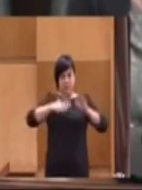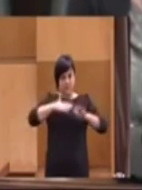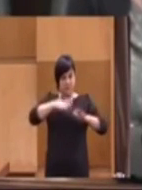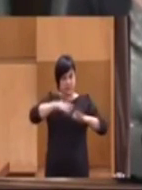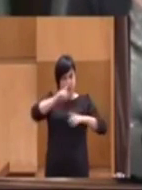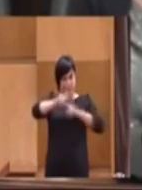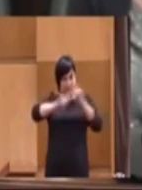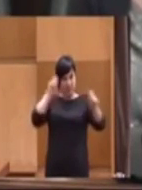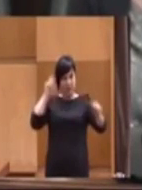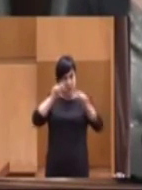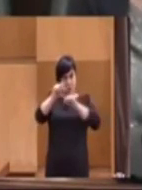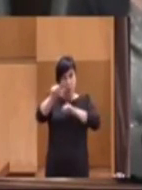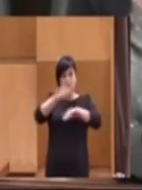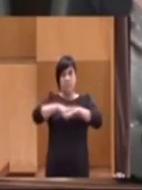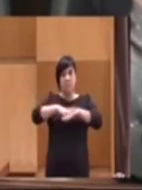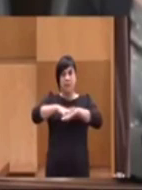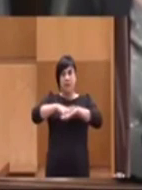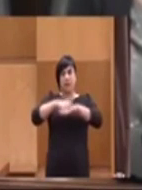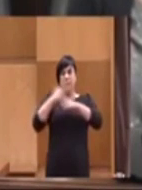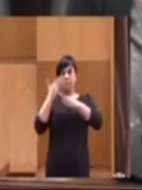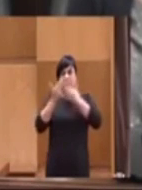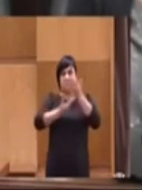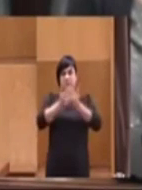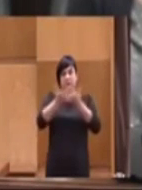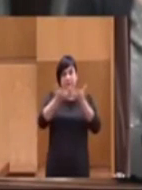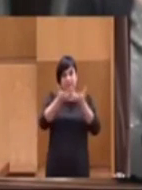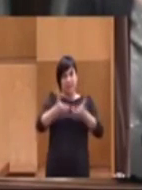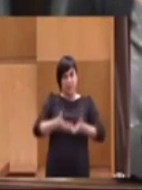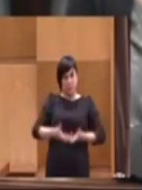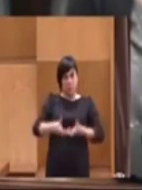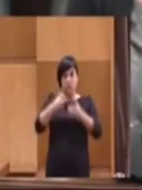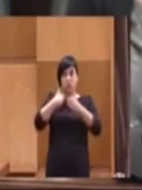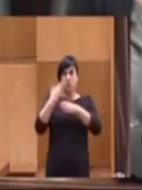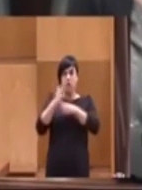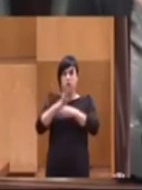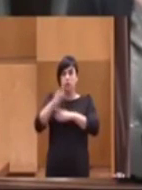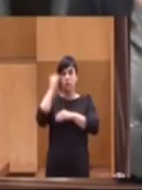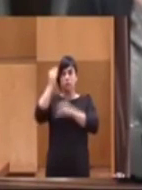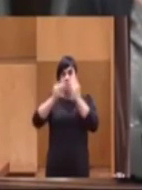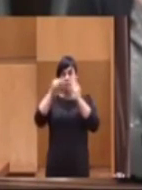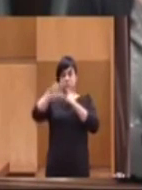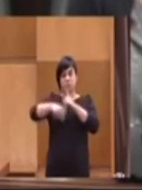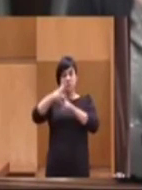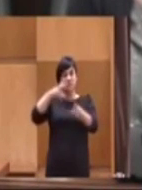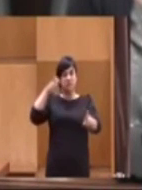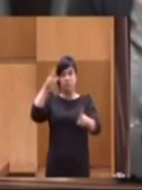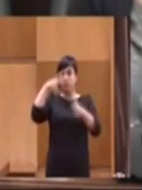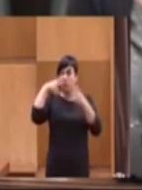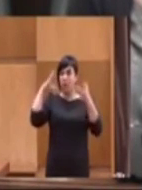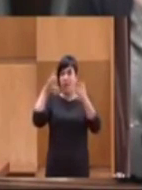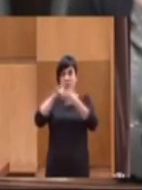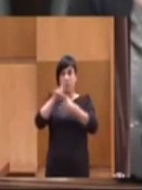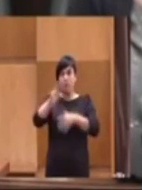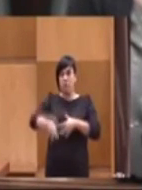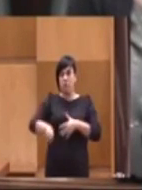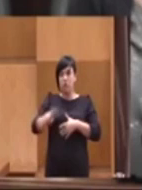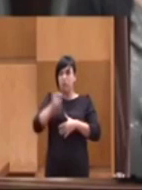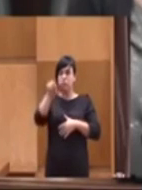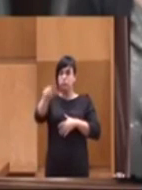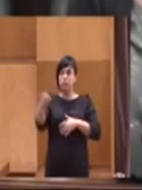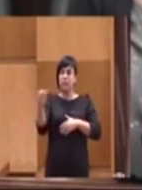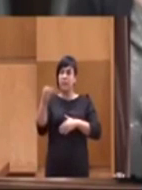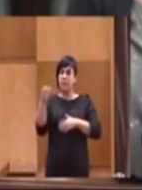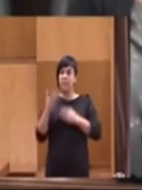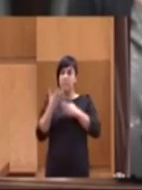Zaragoza para que ir presentando esta moción. Yo creo que no es el foro, se lo digo. Le aseguro que lo que me hubiera gustado es que hubiera